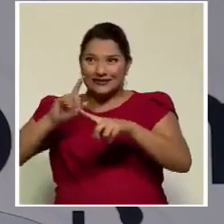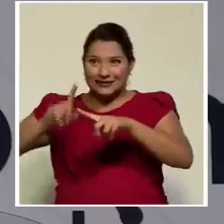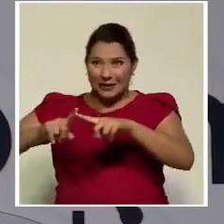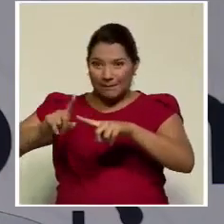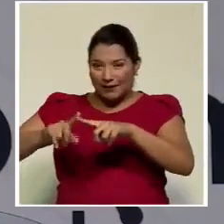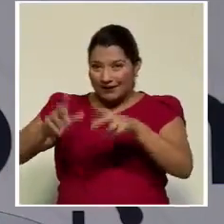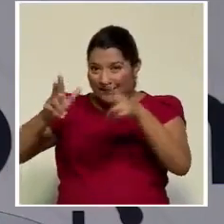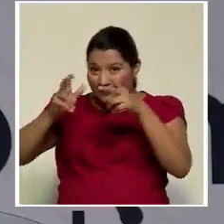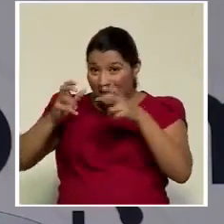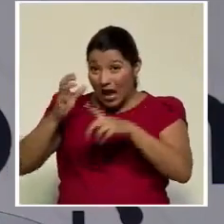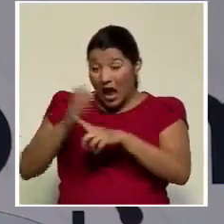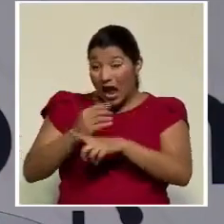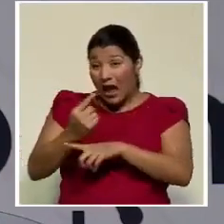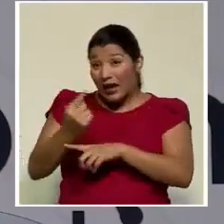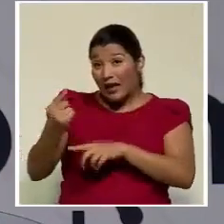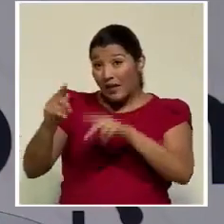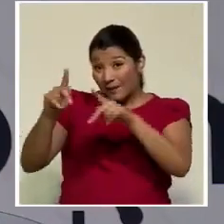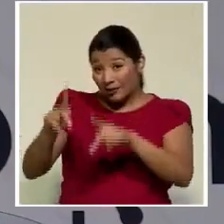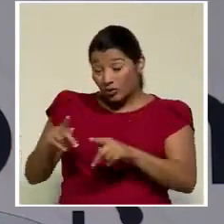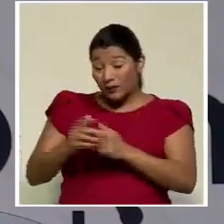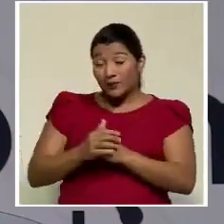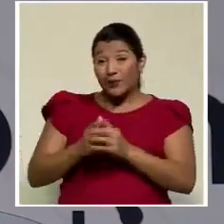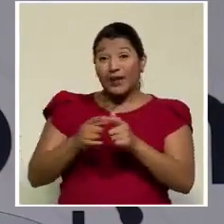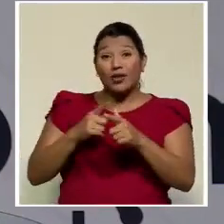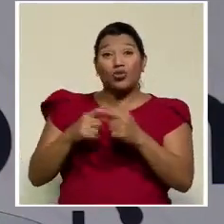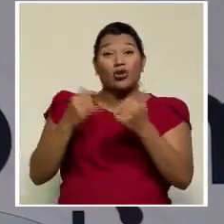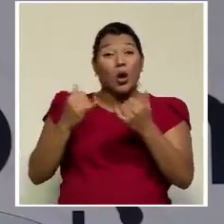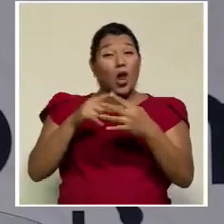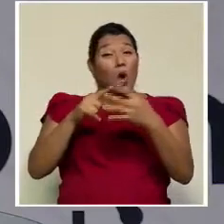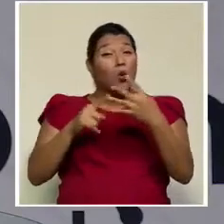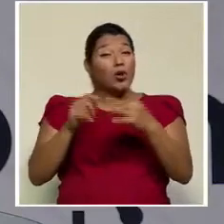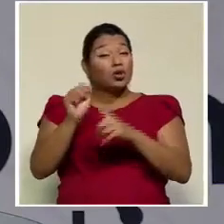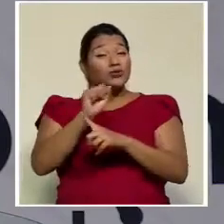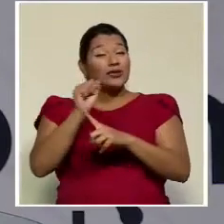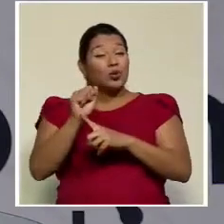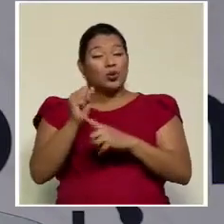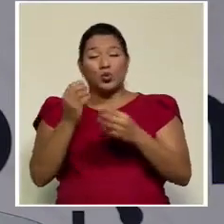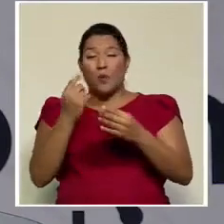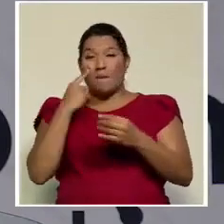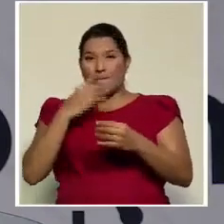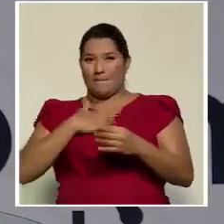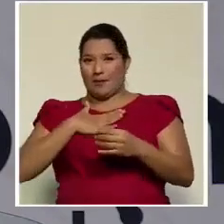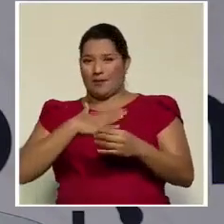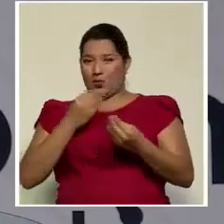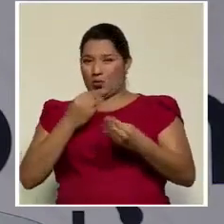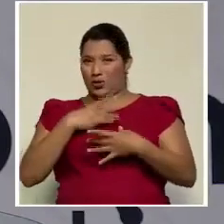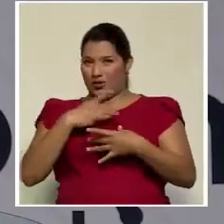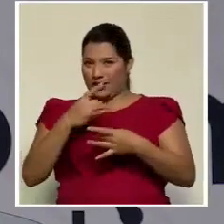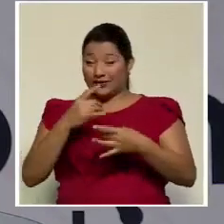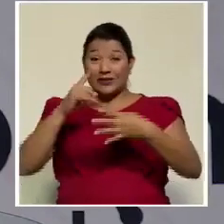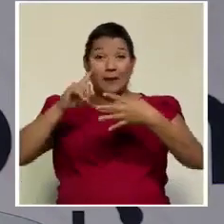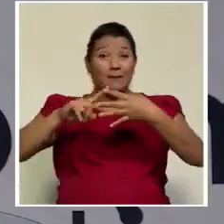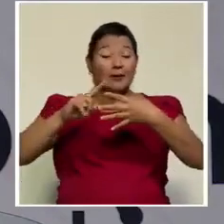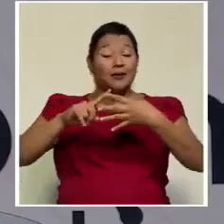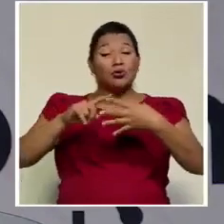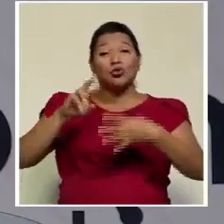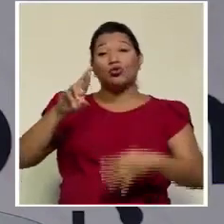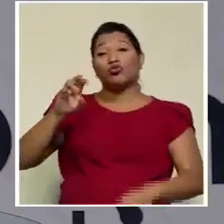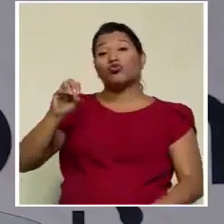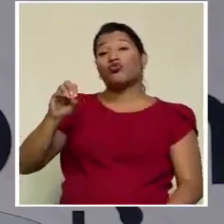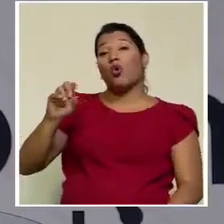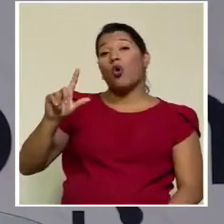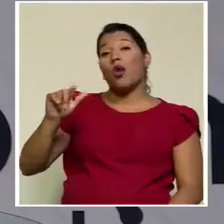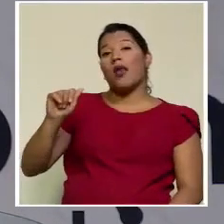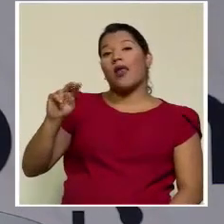personas. Y en este caso, hay cuatro hechos que a me llaman poderosamente la atención. Primero, efectivamente, un Rolando Araya